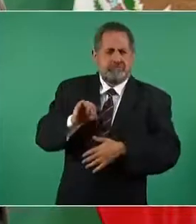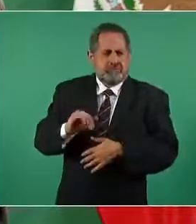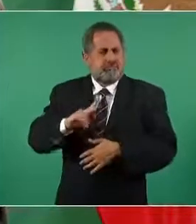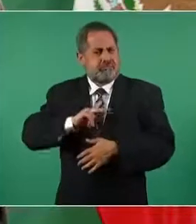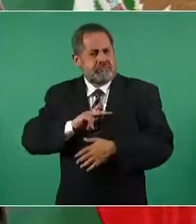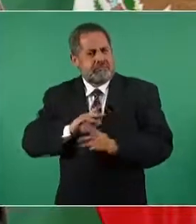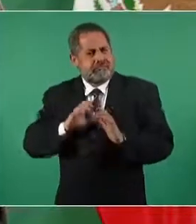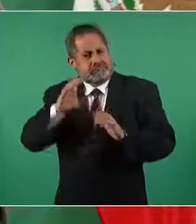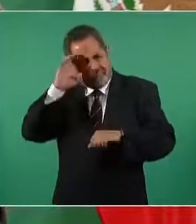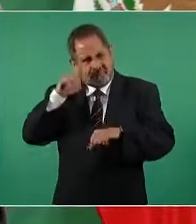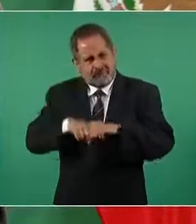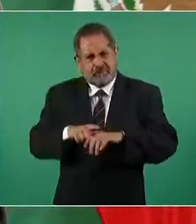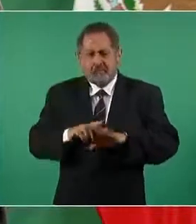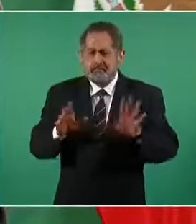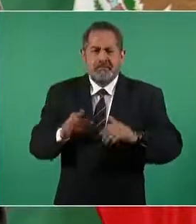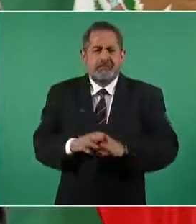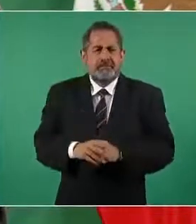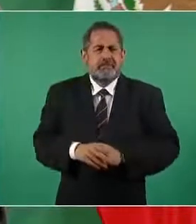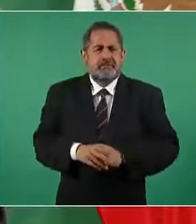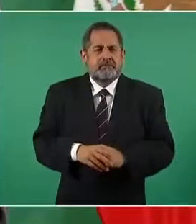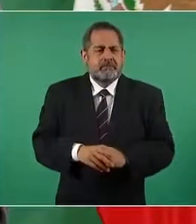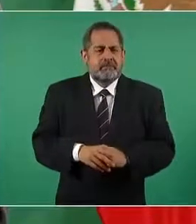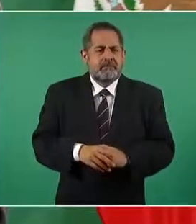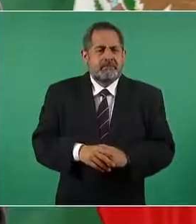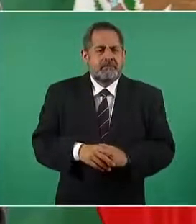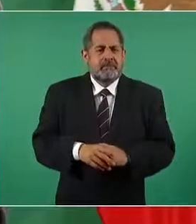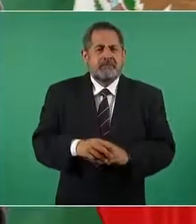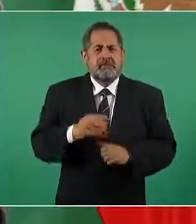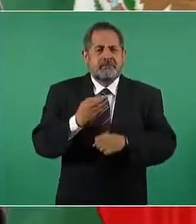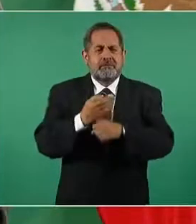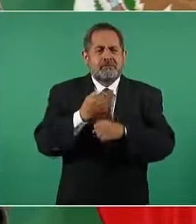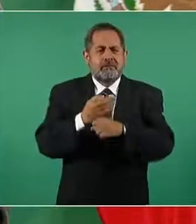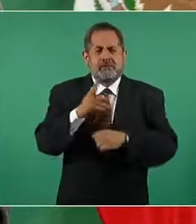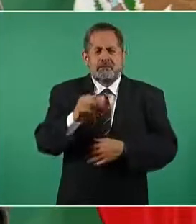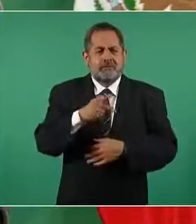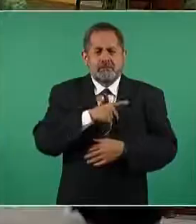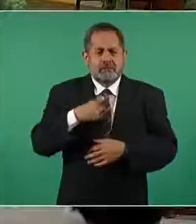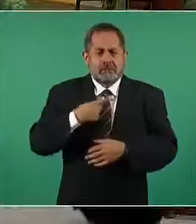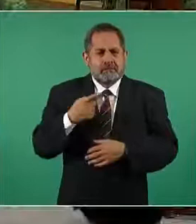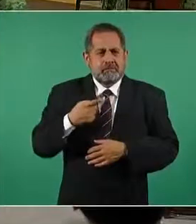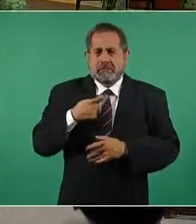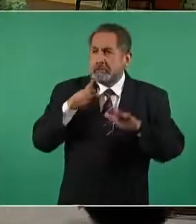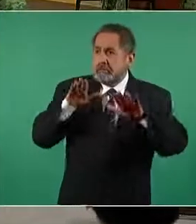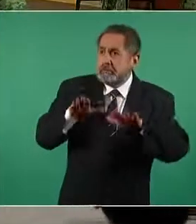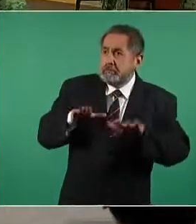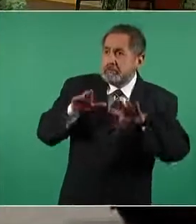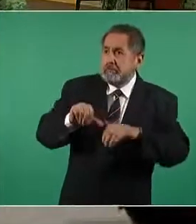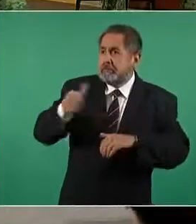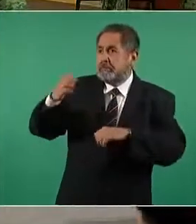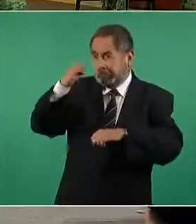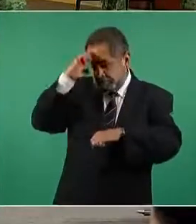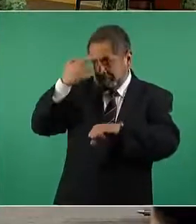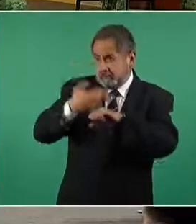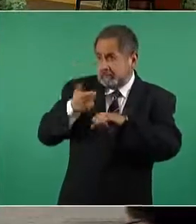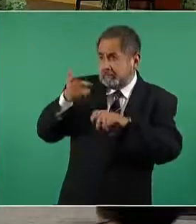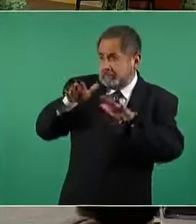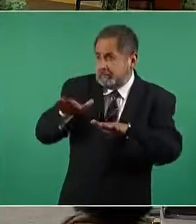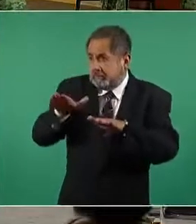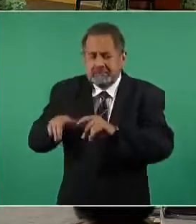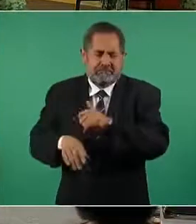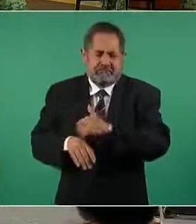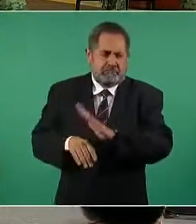porque ya no es tiempo de rendir culto a las personalidades